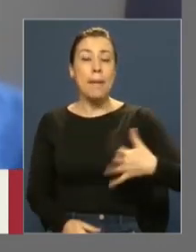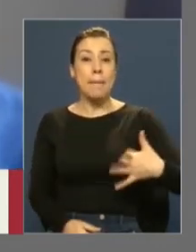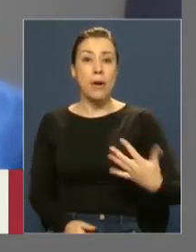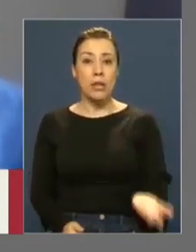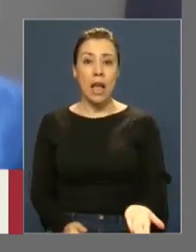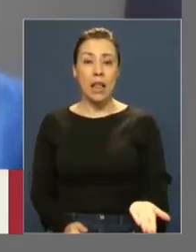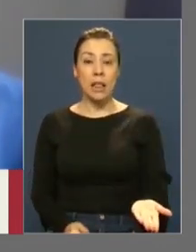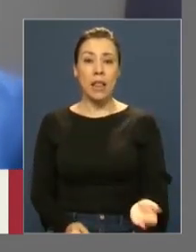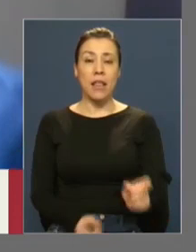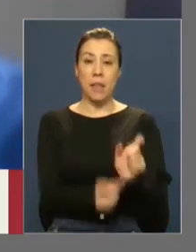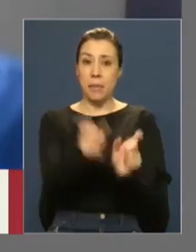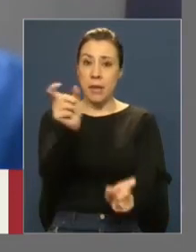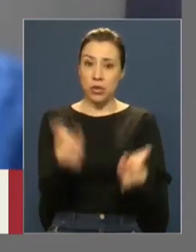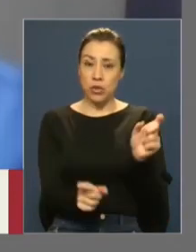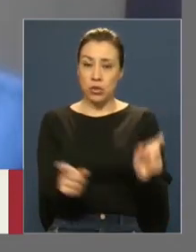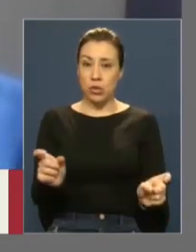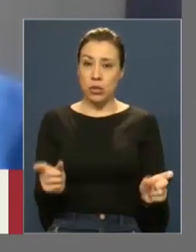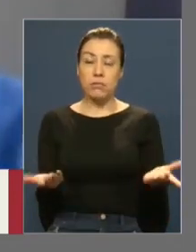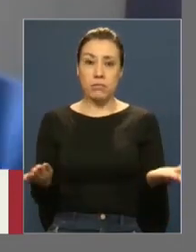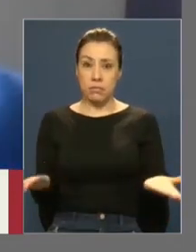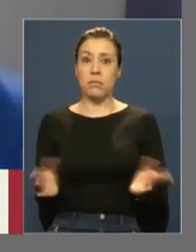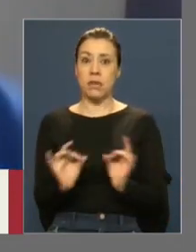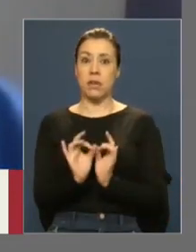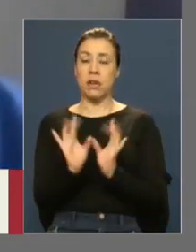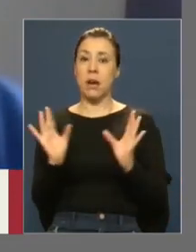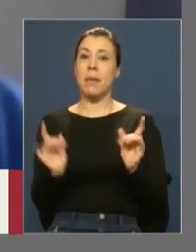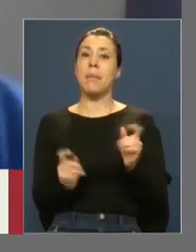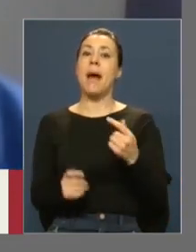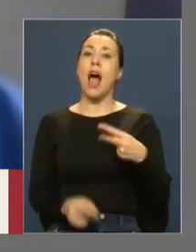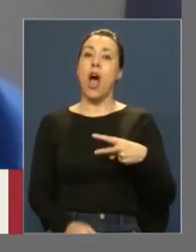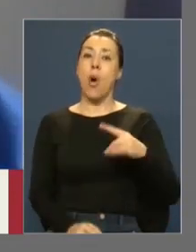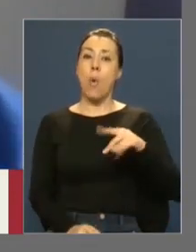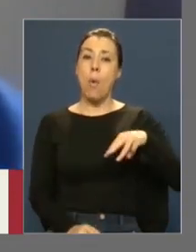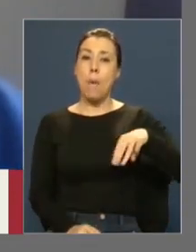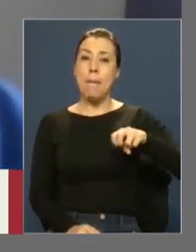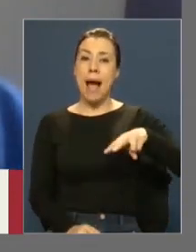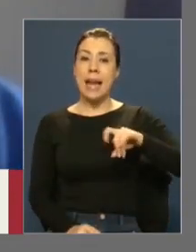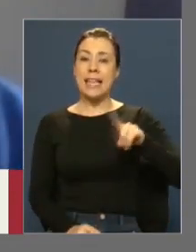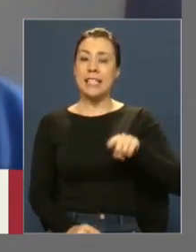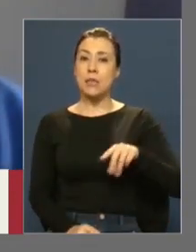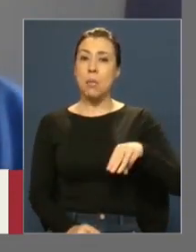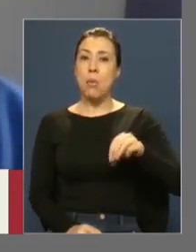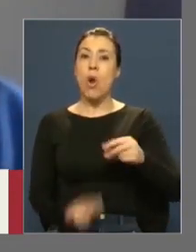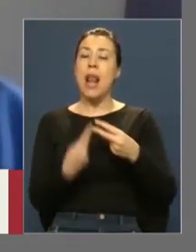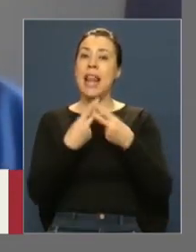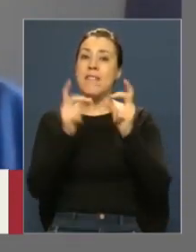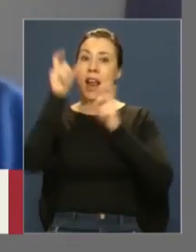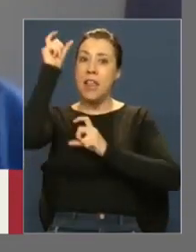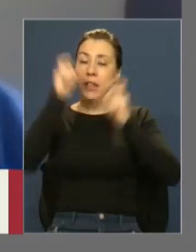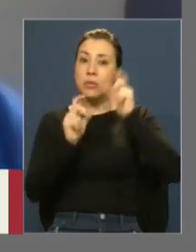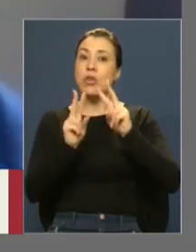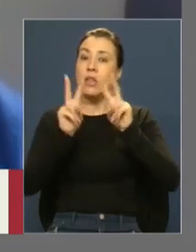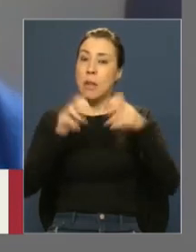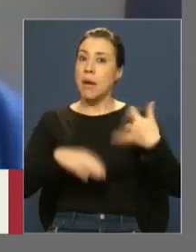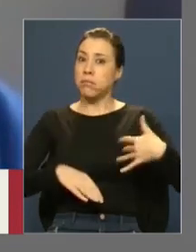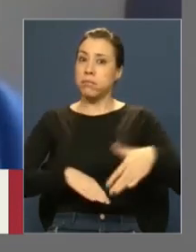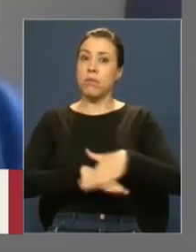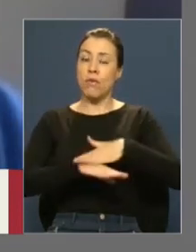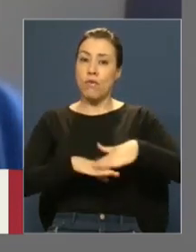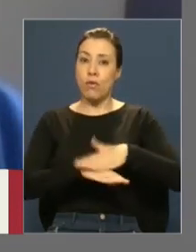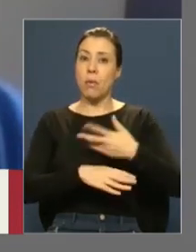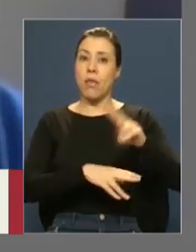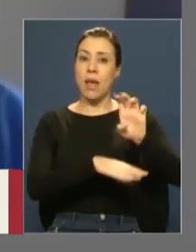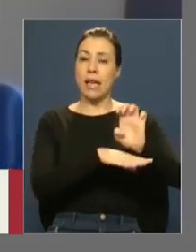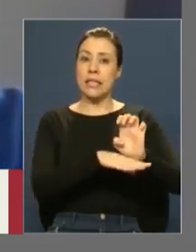población. Qué duda cabe que para el humanismo la libertad de expresión es un aspecto fundamental de un